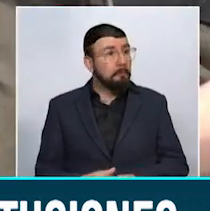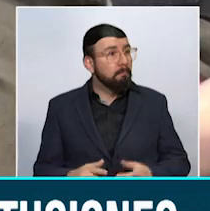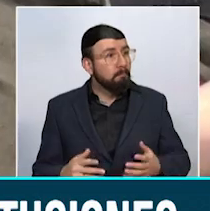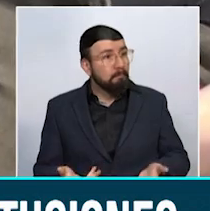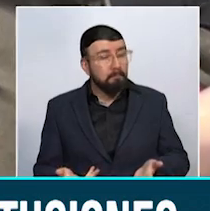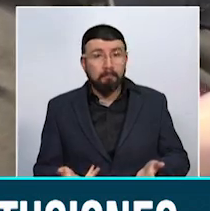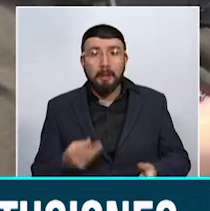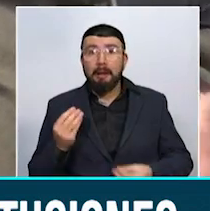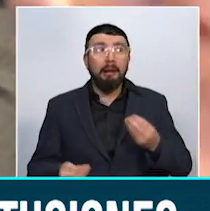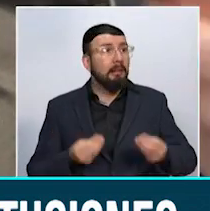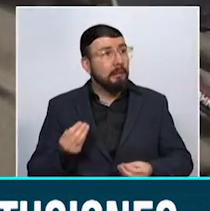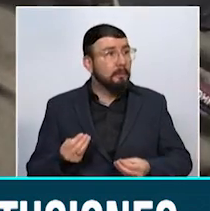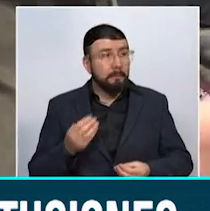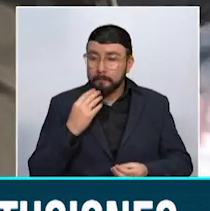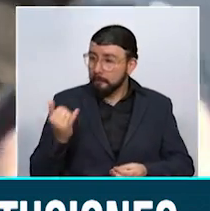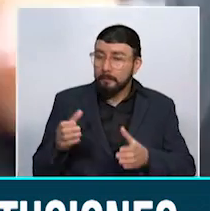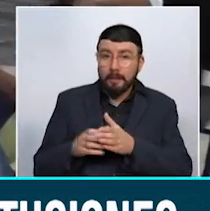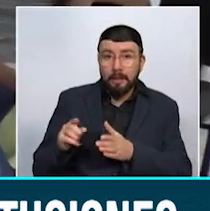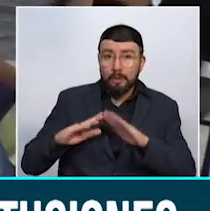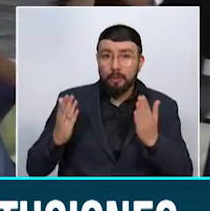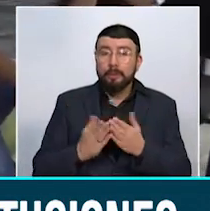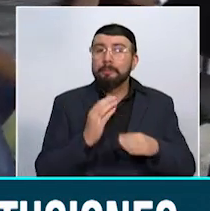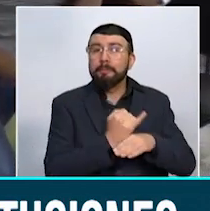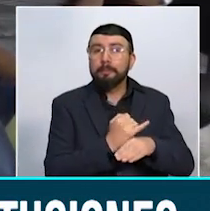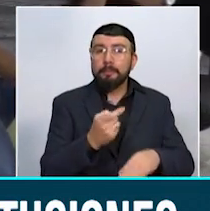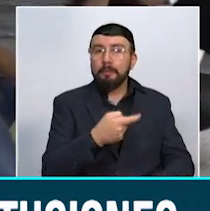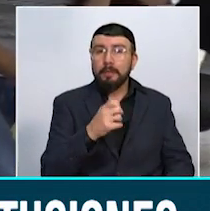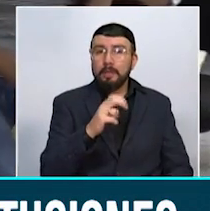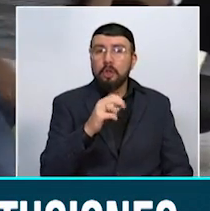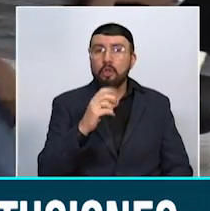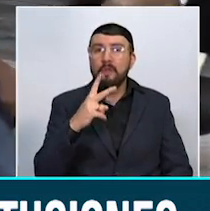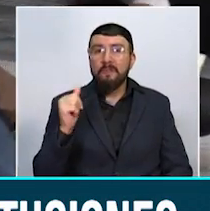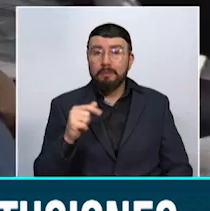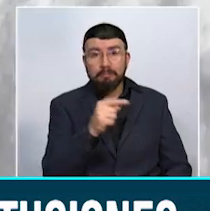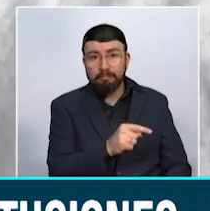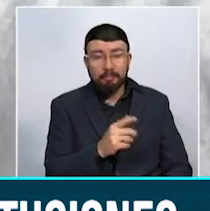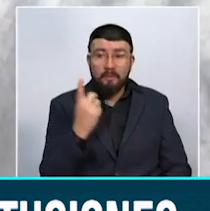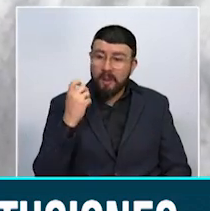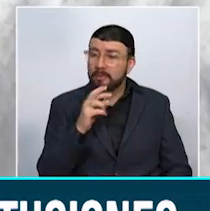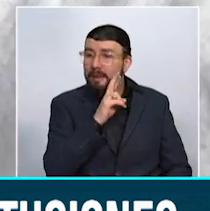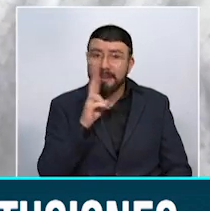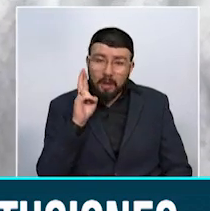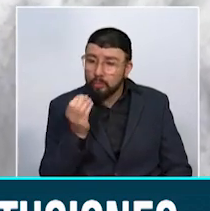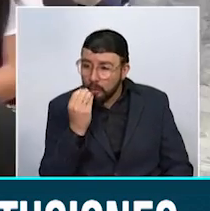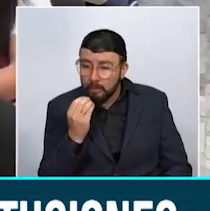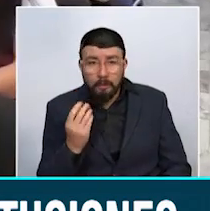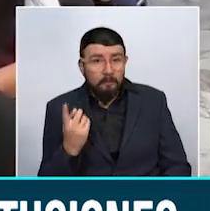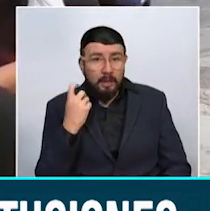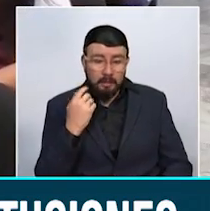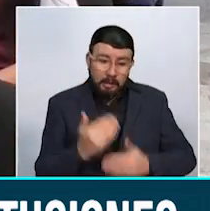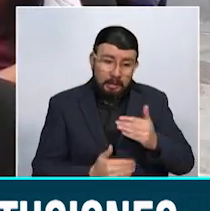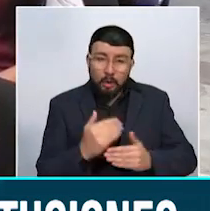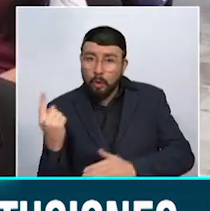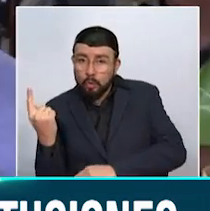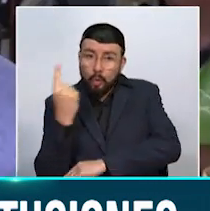educativa. Es el caso de los estudiantes del Instituto Génova, que han visto como la falta de restaurante escolar dificulta el desarrollo de la jornada